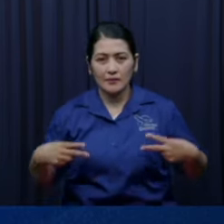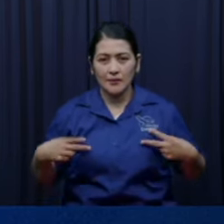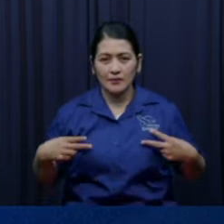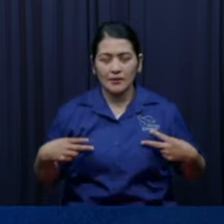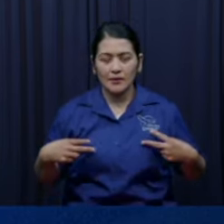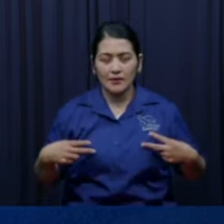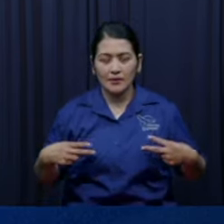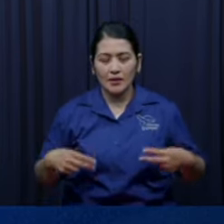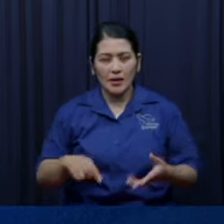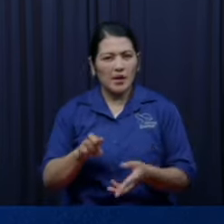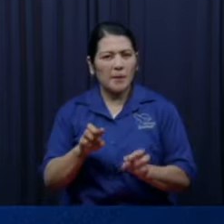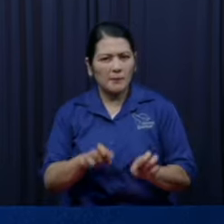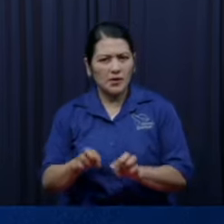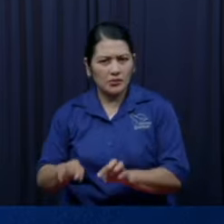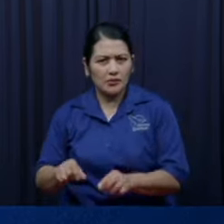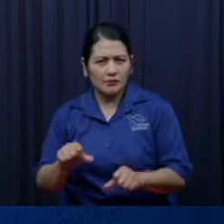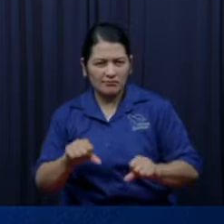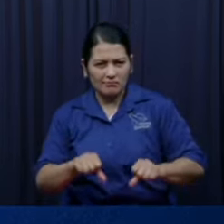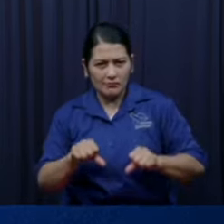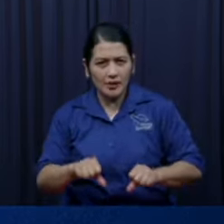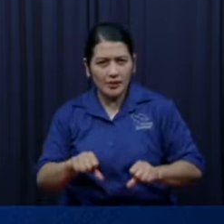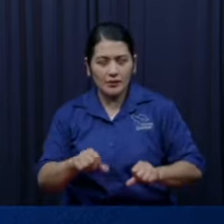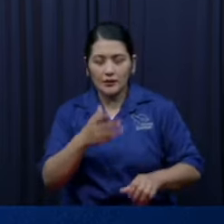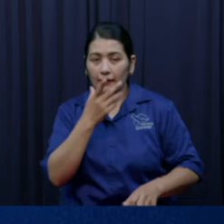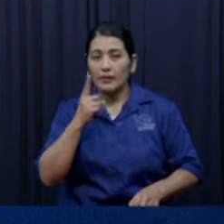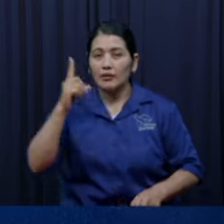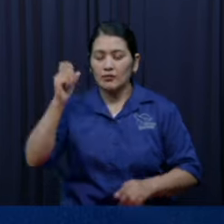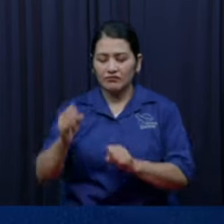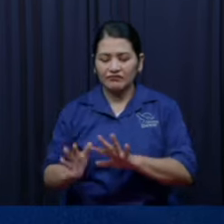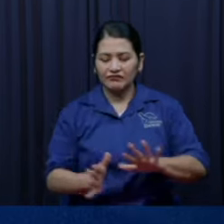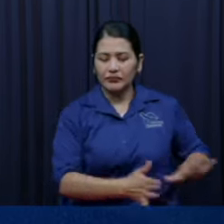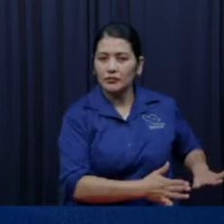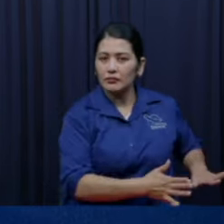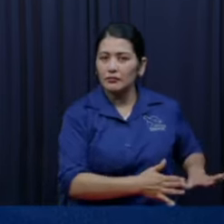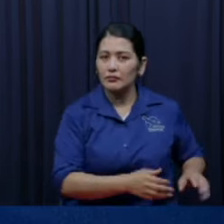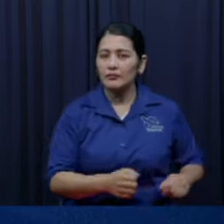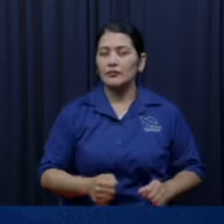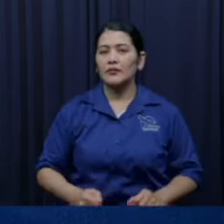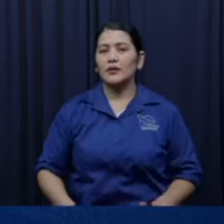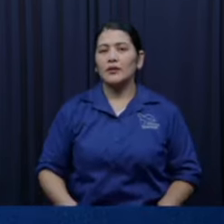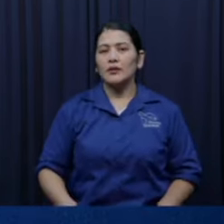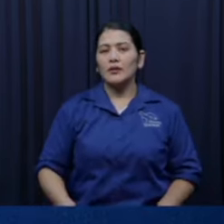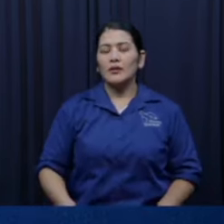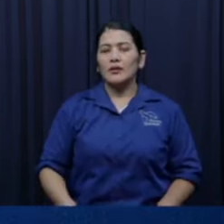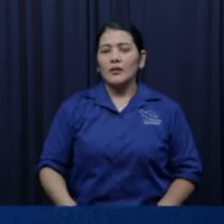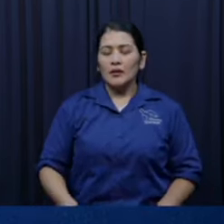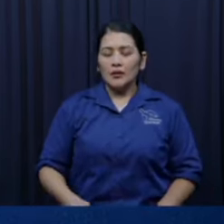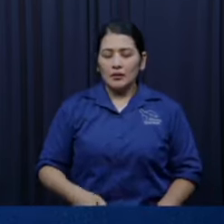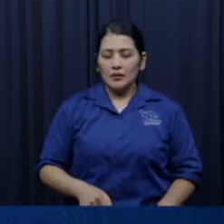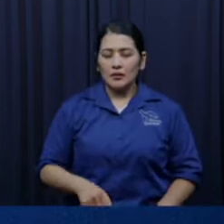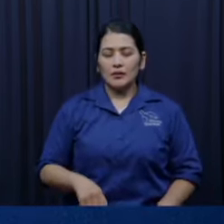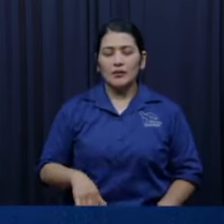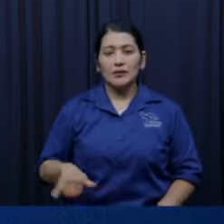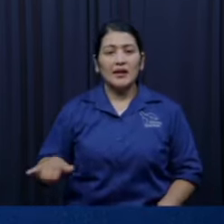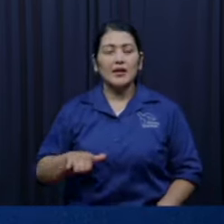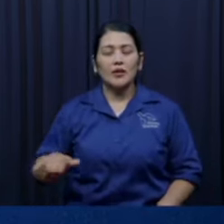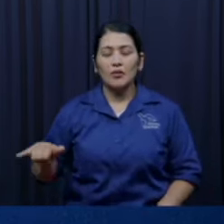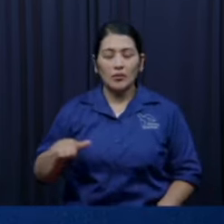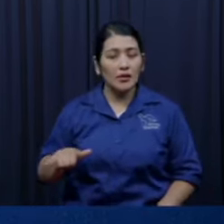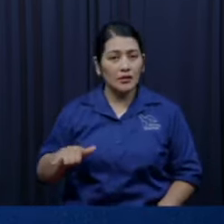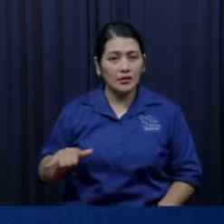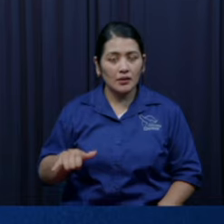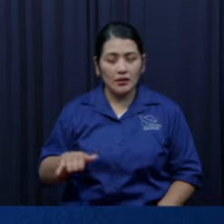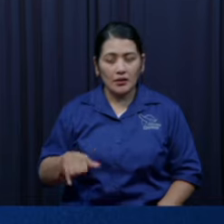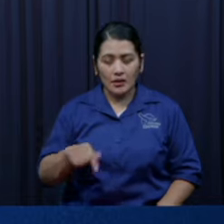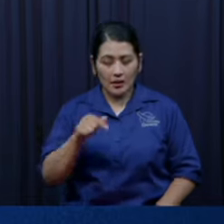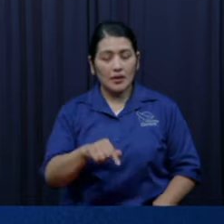estos los tenemos que estudiar, hermano, porque estas naciones son potestades contra las que nosotros tenemos que pelear en nuestra vida.